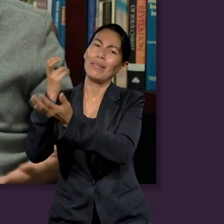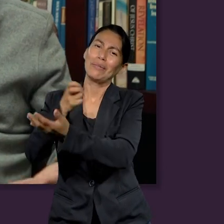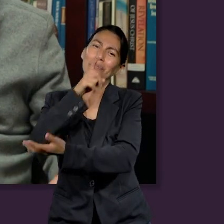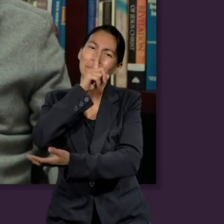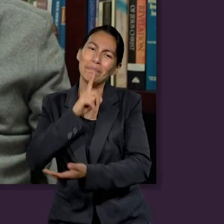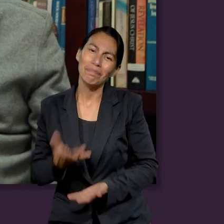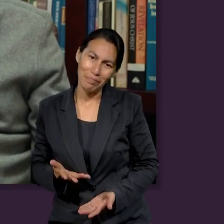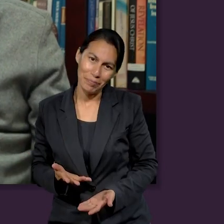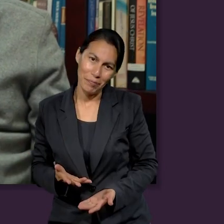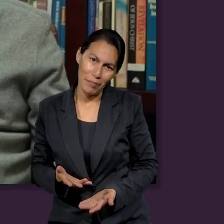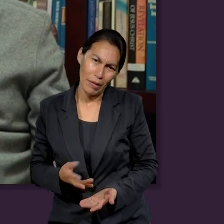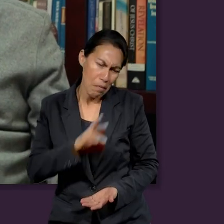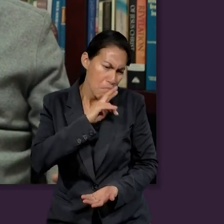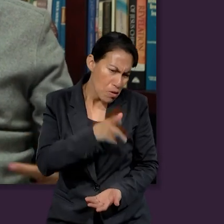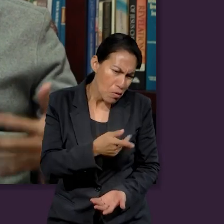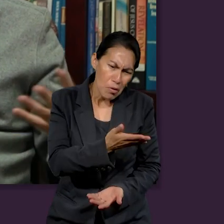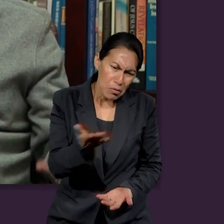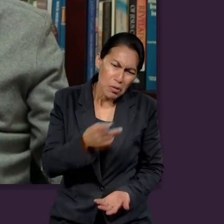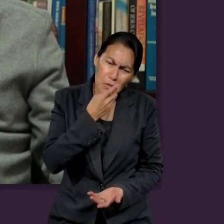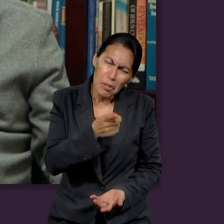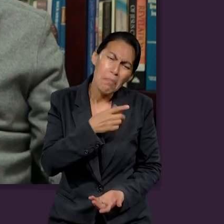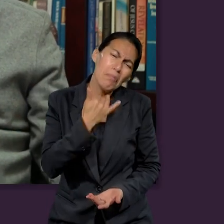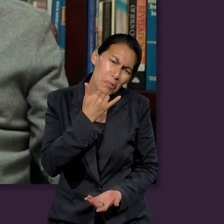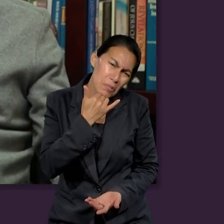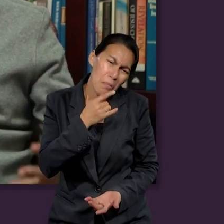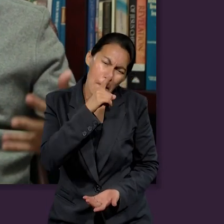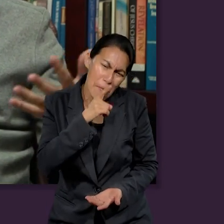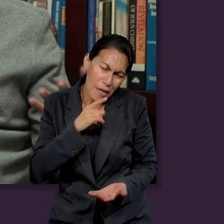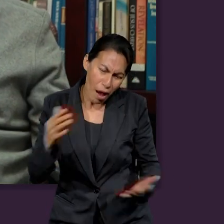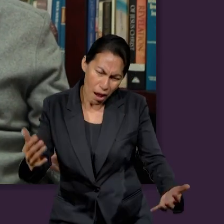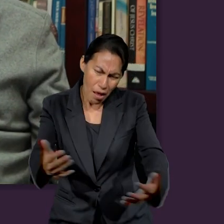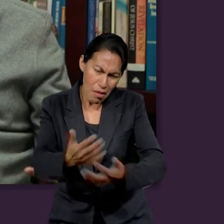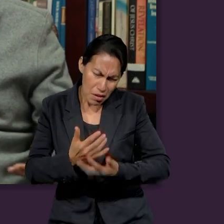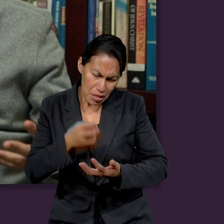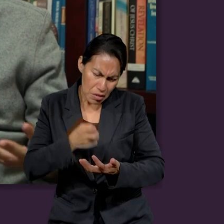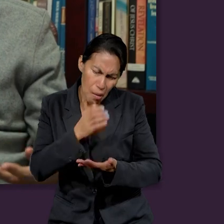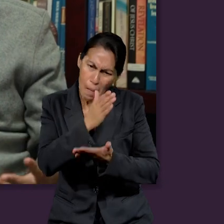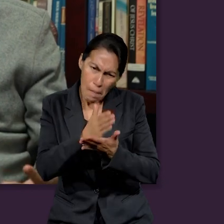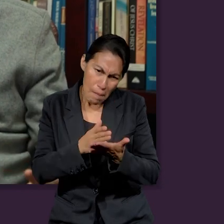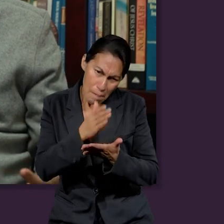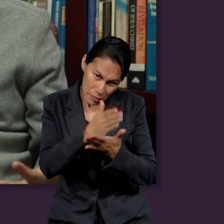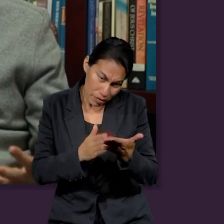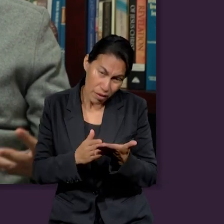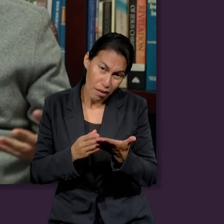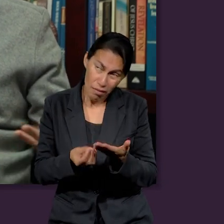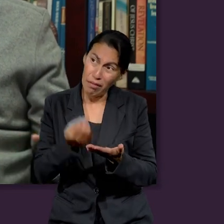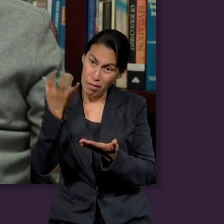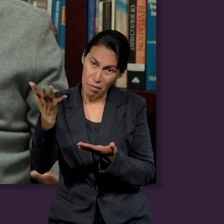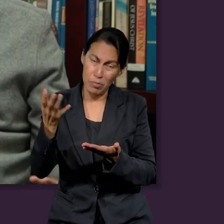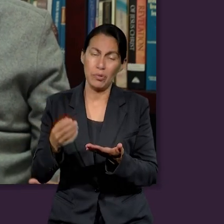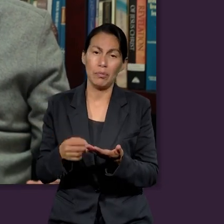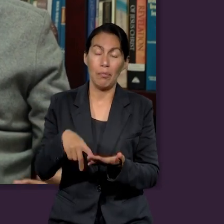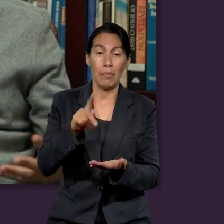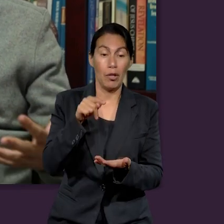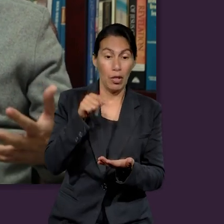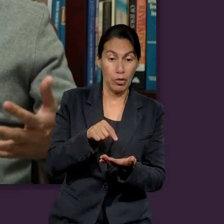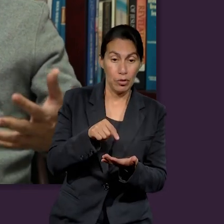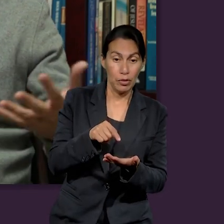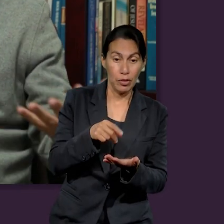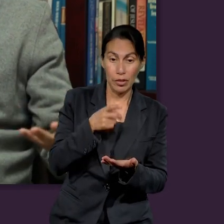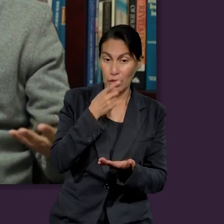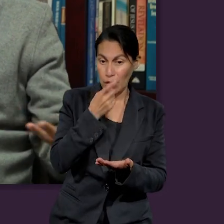cuando no estaban entregando todo. Mintieron. Me hubieran dicho la verdad, estamos entregando la mitad de lo que ganamos.